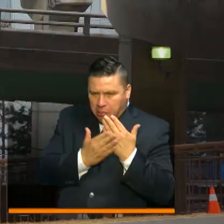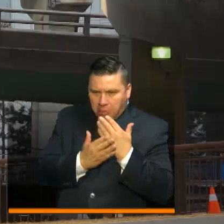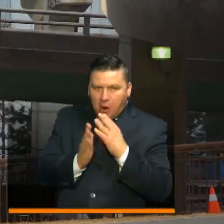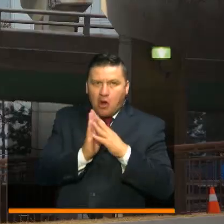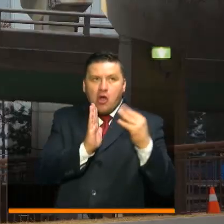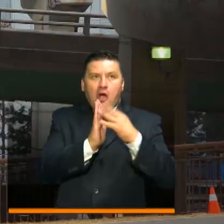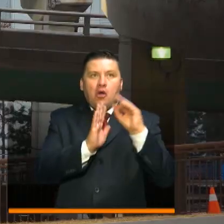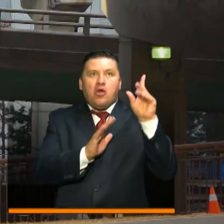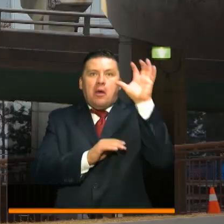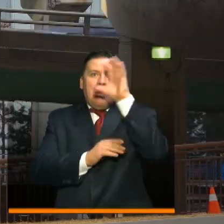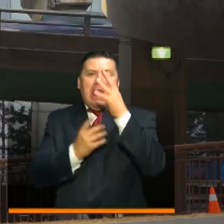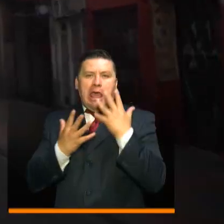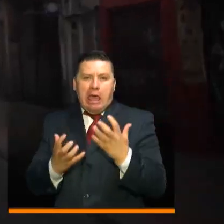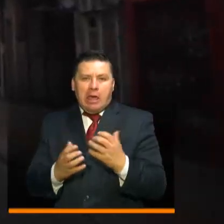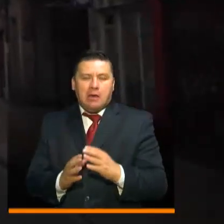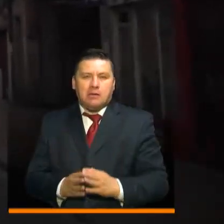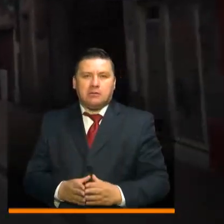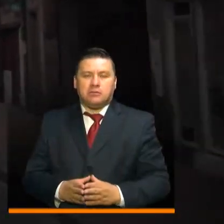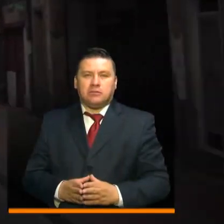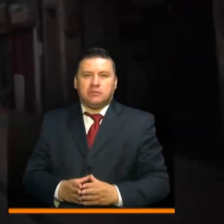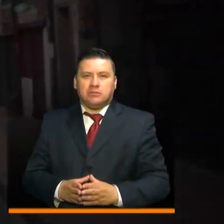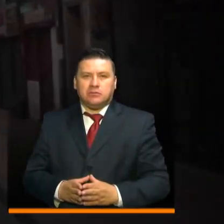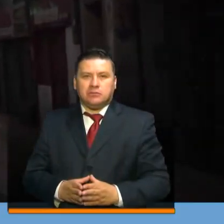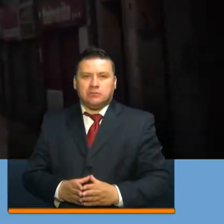replicarlo en otros países de la región.